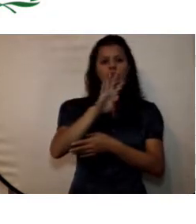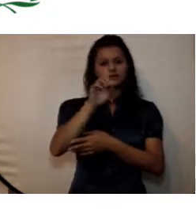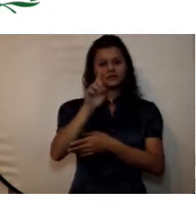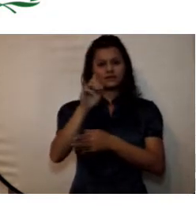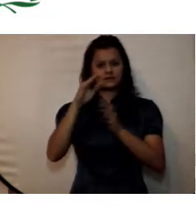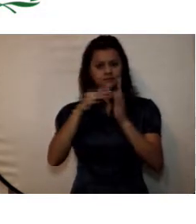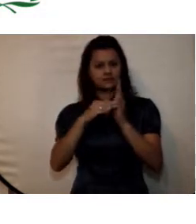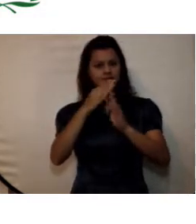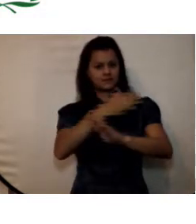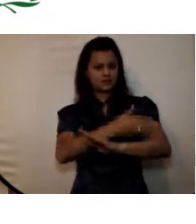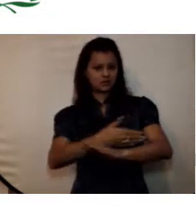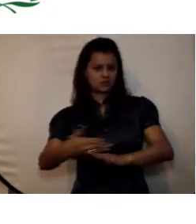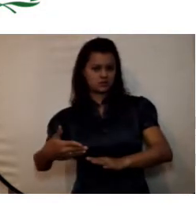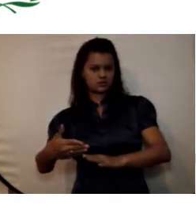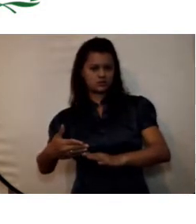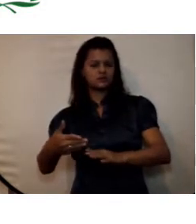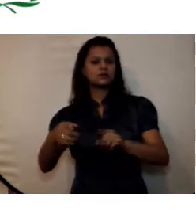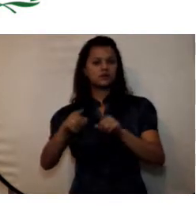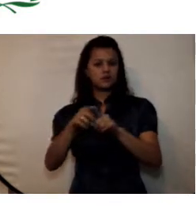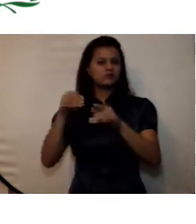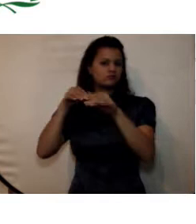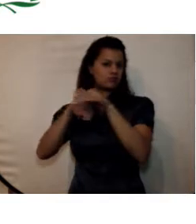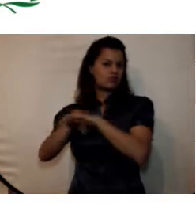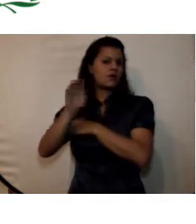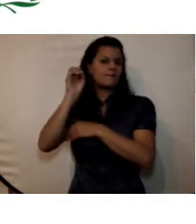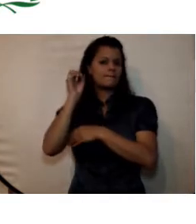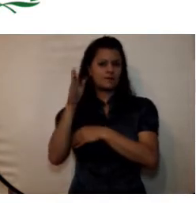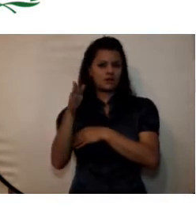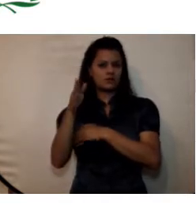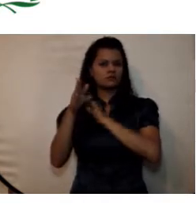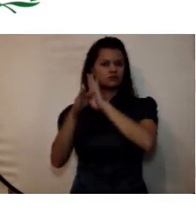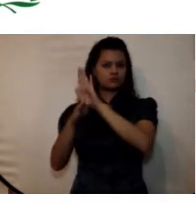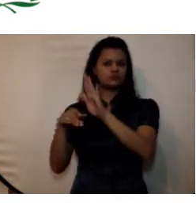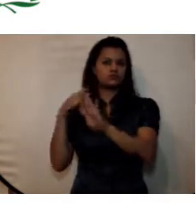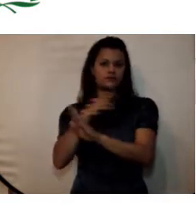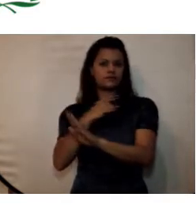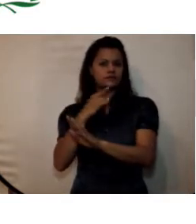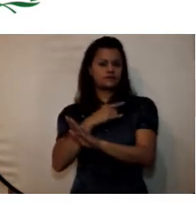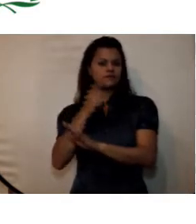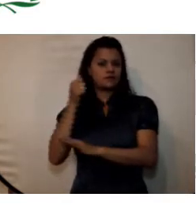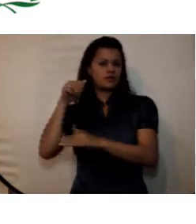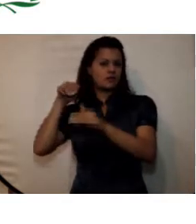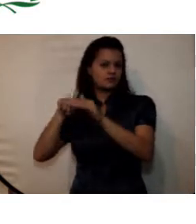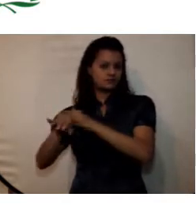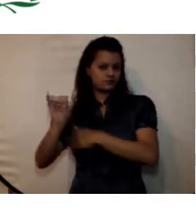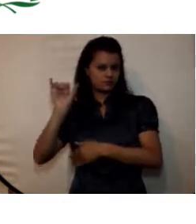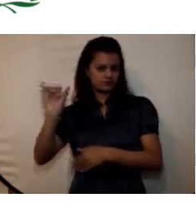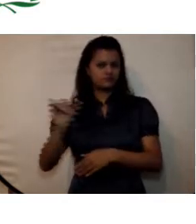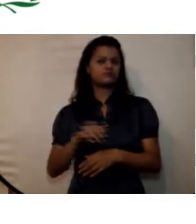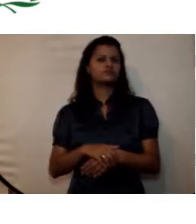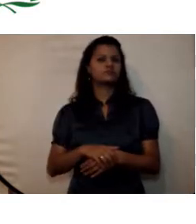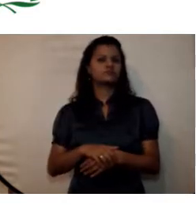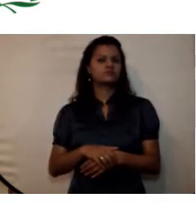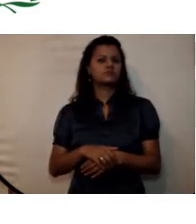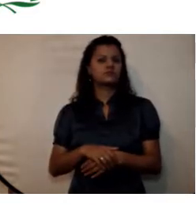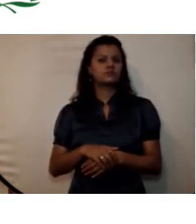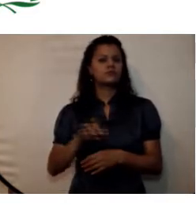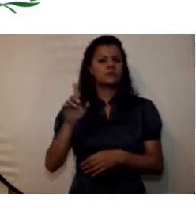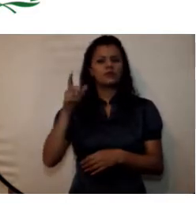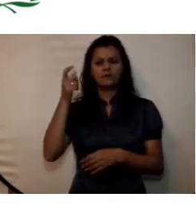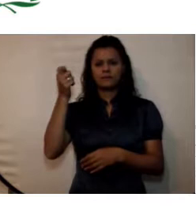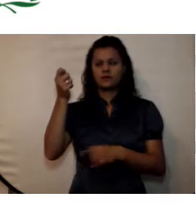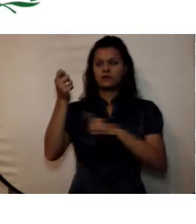el saldo de los recursos en las cuentas bancarias de la universidad Este monto es alto al cierre del ejercicio